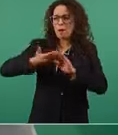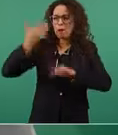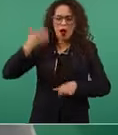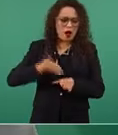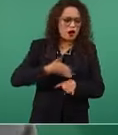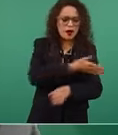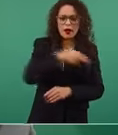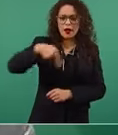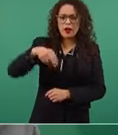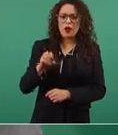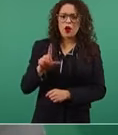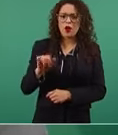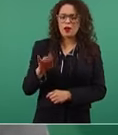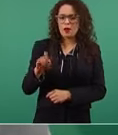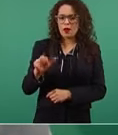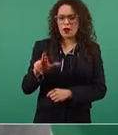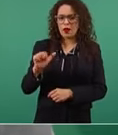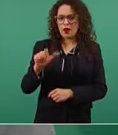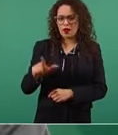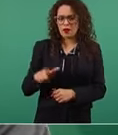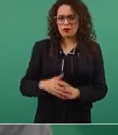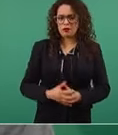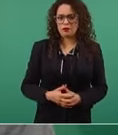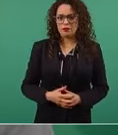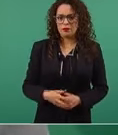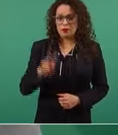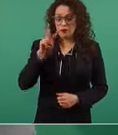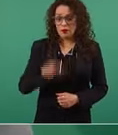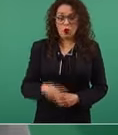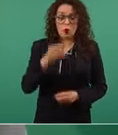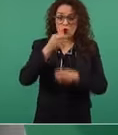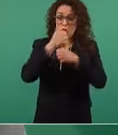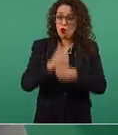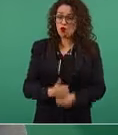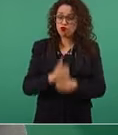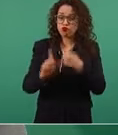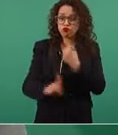que produjo la crisis de México.